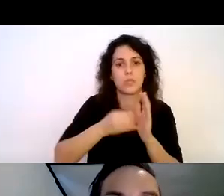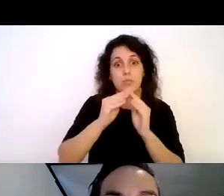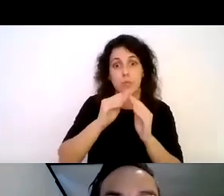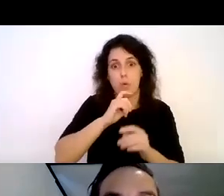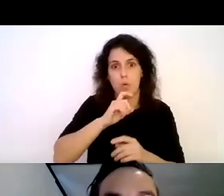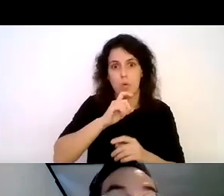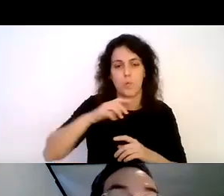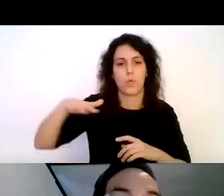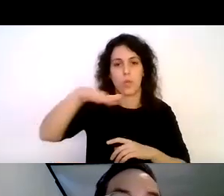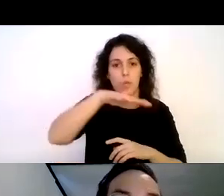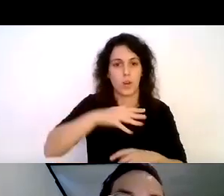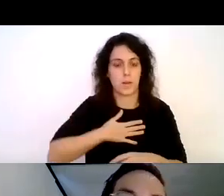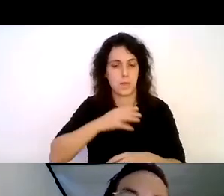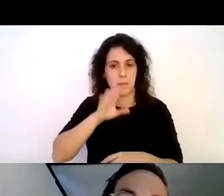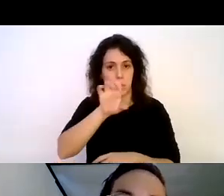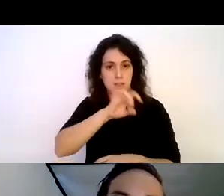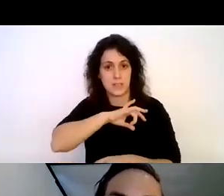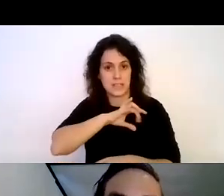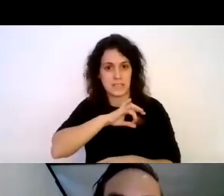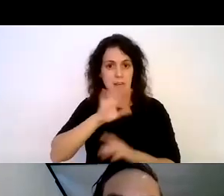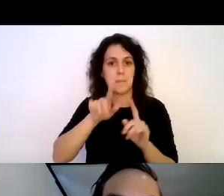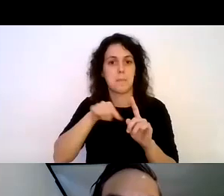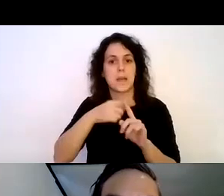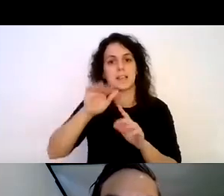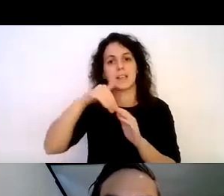las regiones de mi país y quizás también en el extranjero